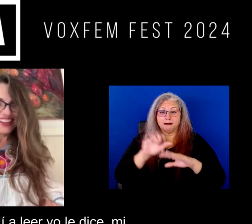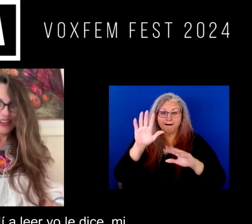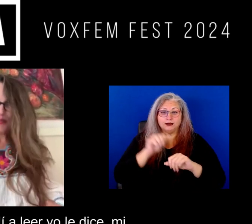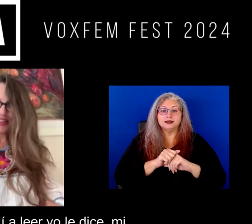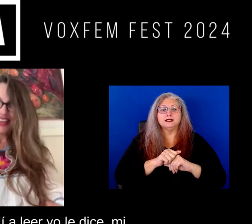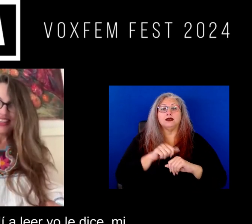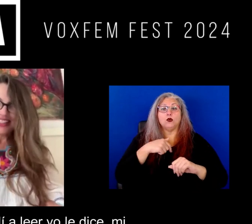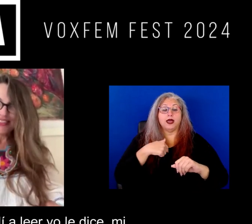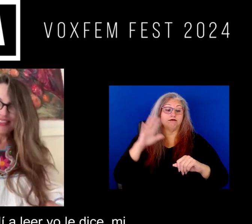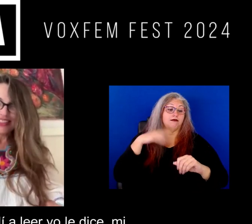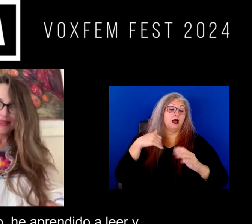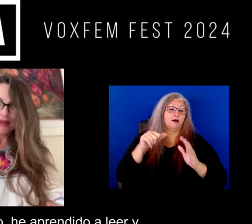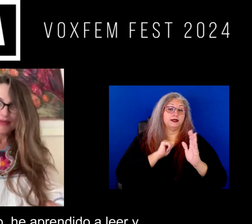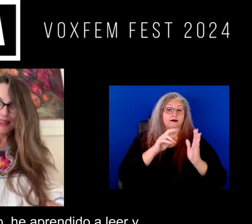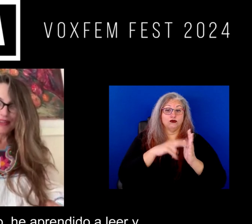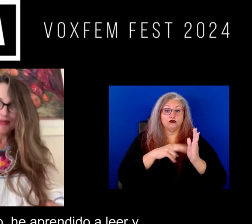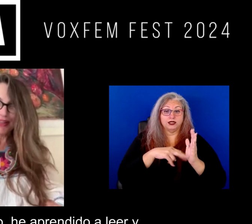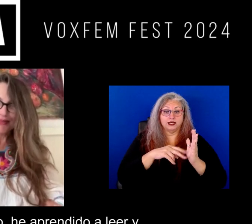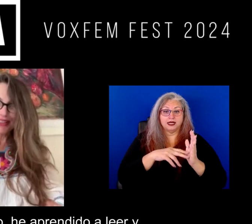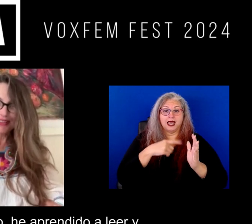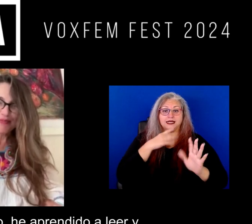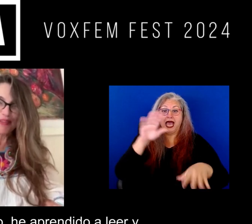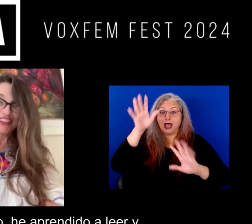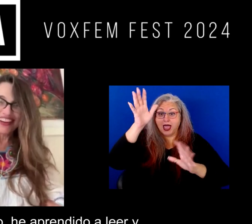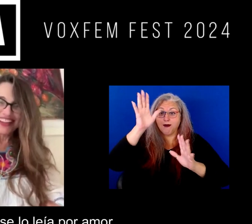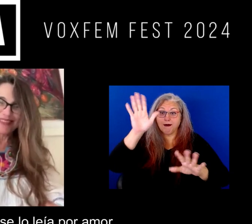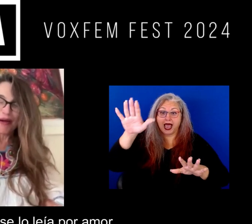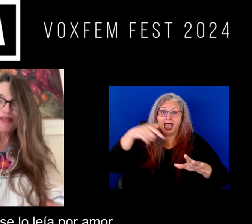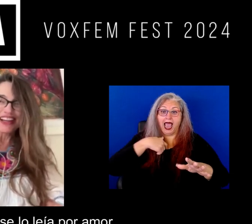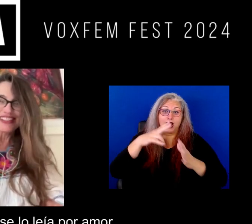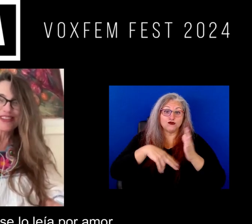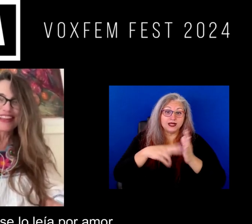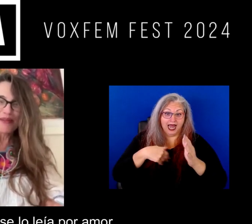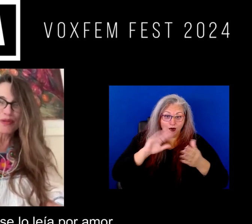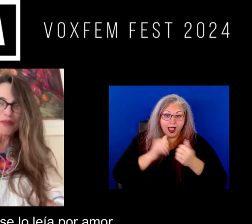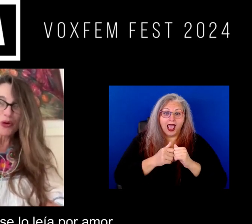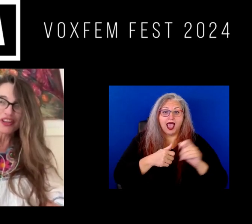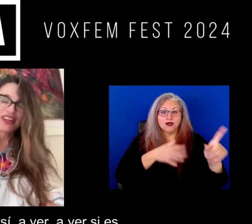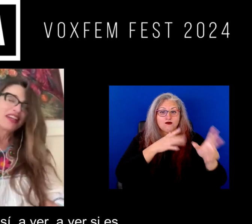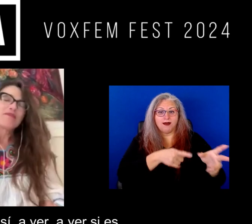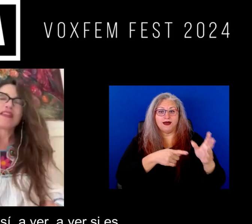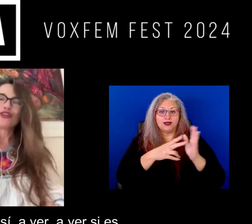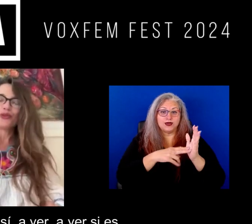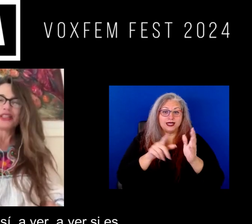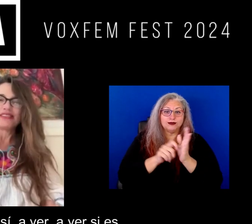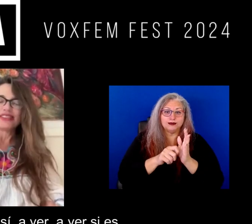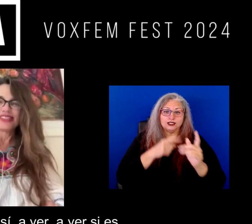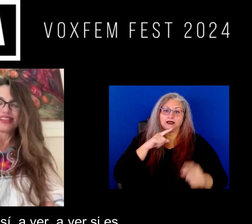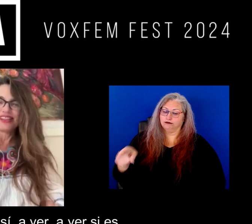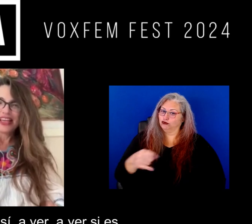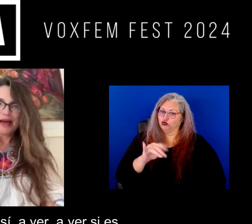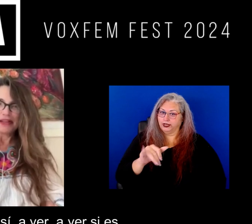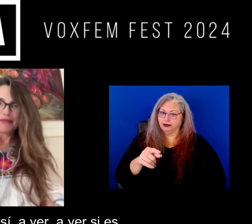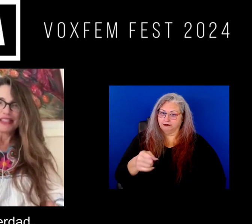y cuando aprendí a leer, yo le dije a mi abuelo, abuela, abuela, lo he aprendido a leer y mi abuela que se lo leía por amor me dijo, Judith,